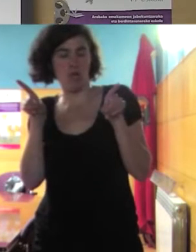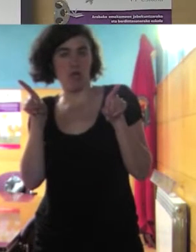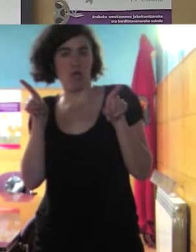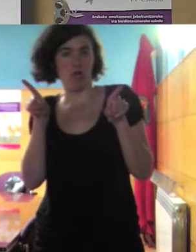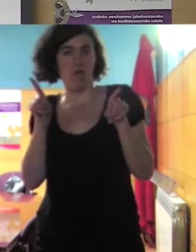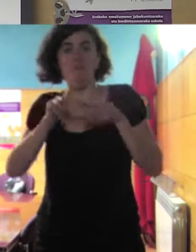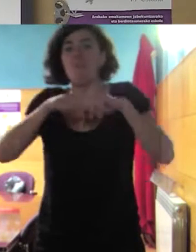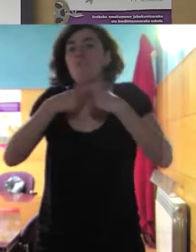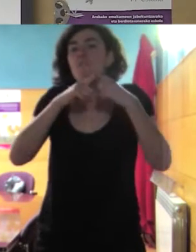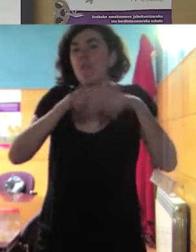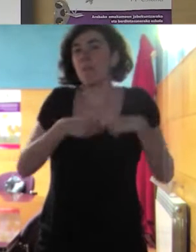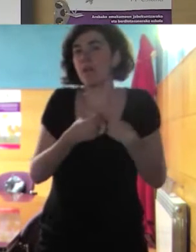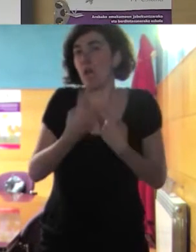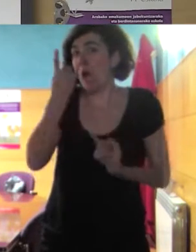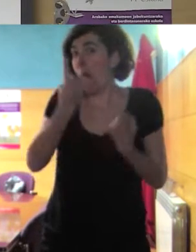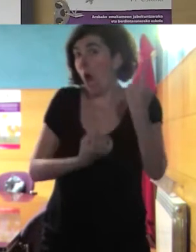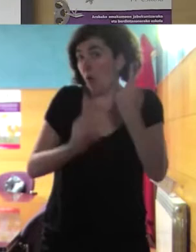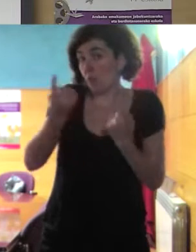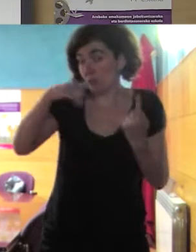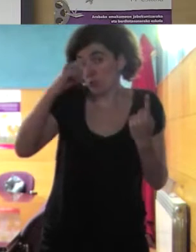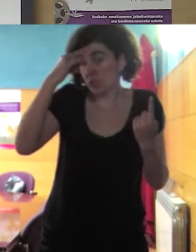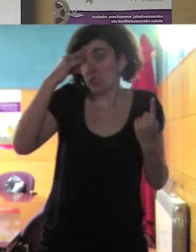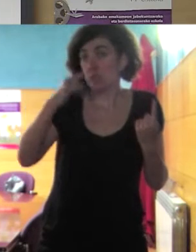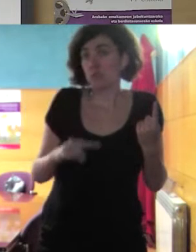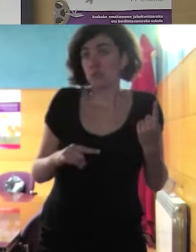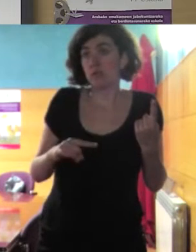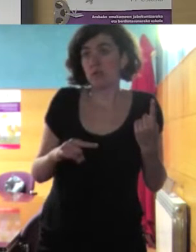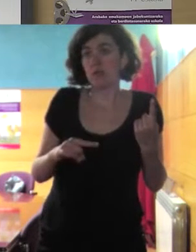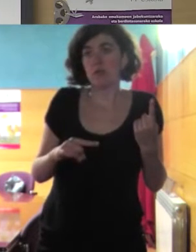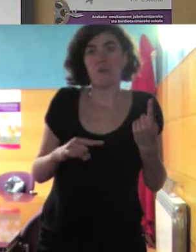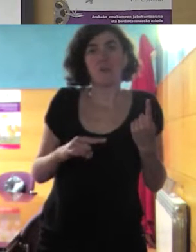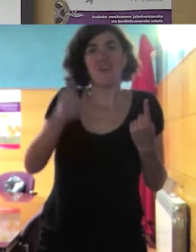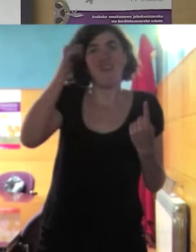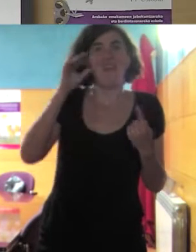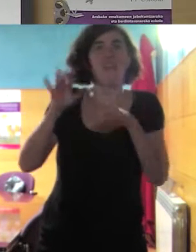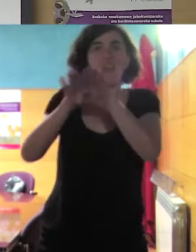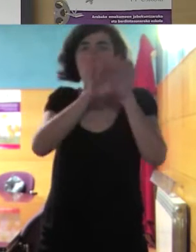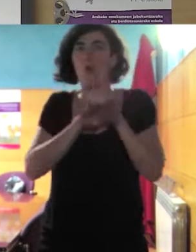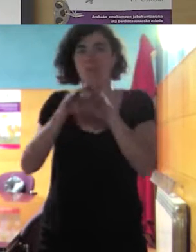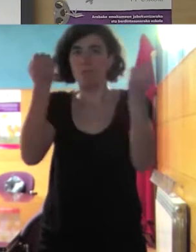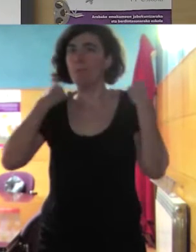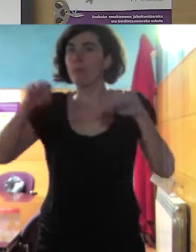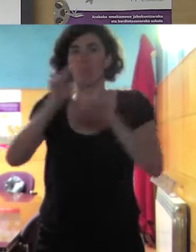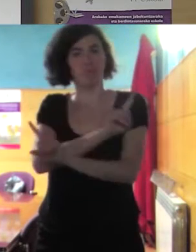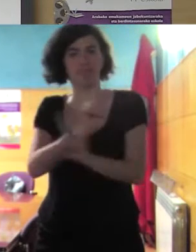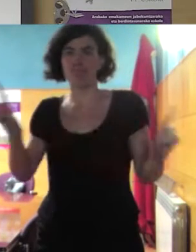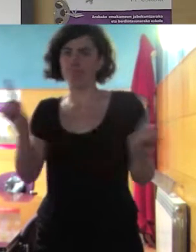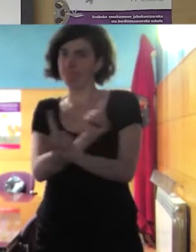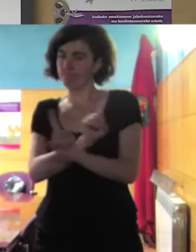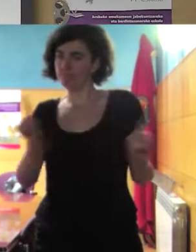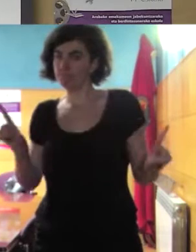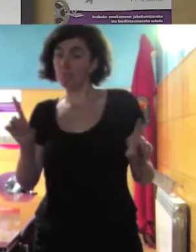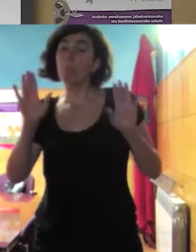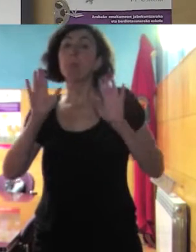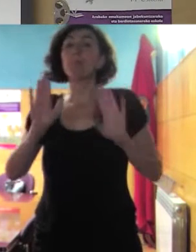muchas familias como bien sabéis que ni lo consideran ni lo practican aquí y en cualquier lado pero la